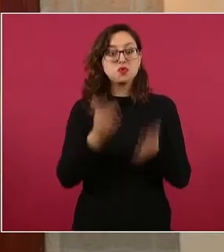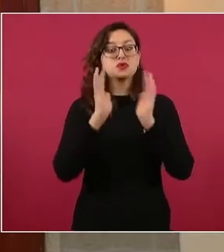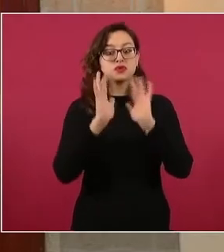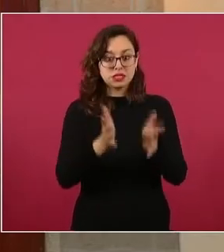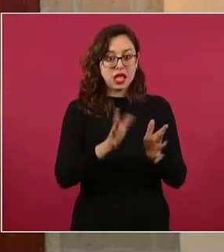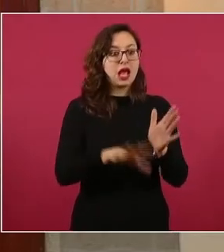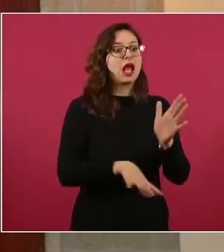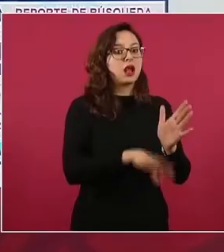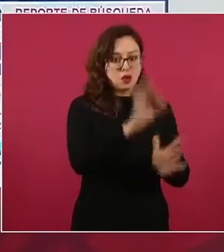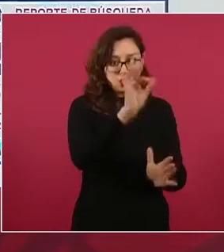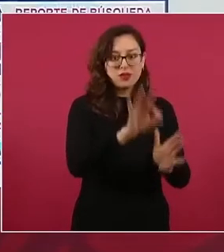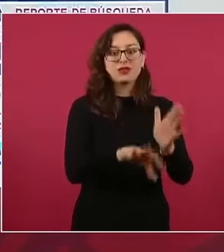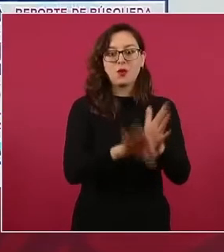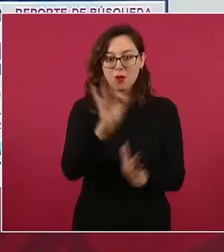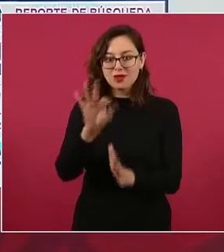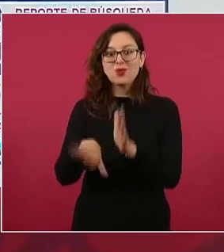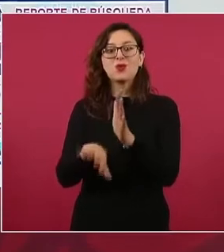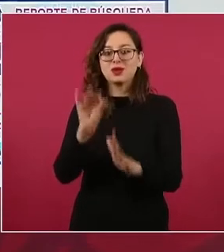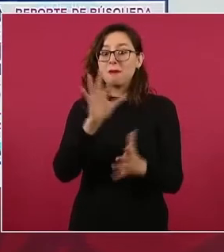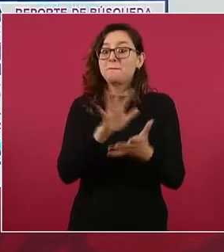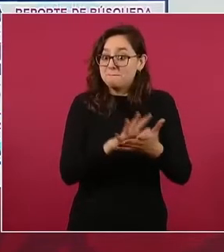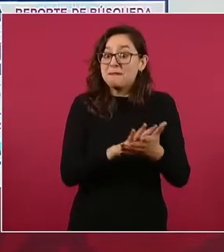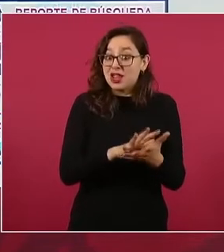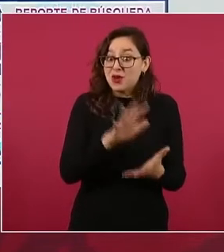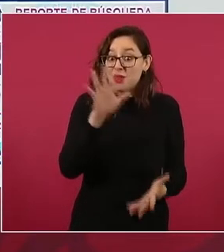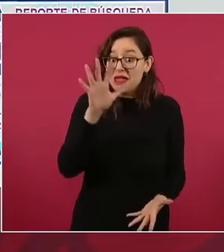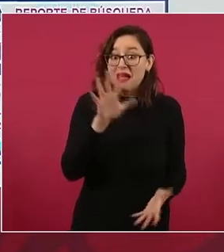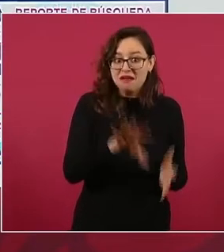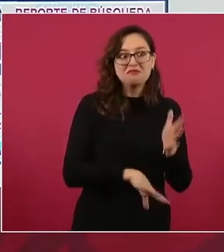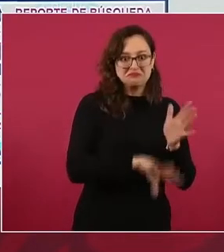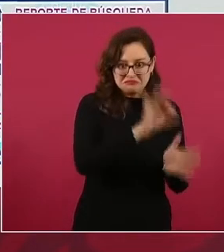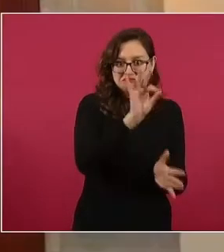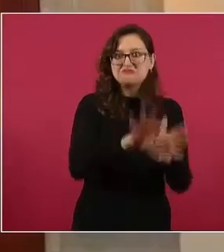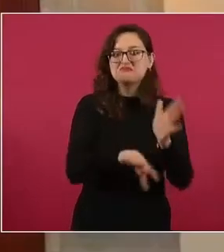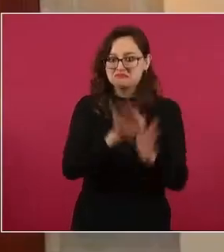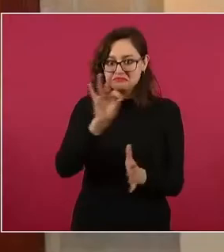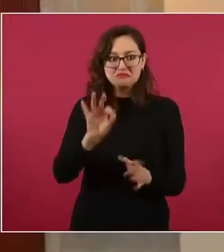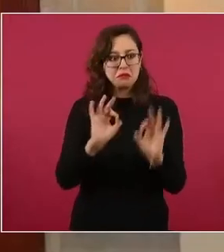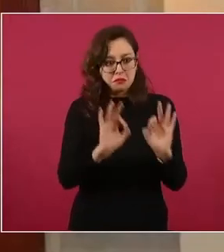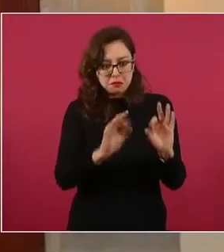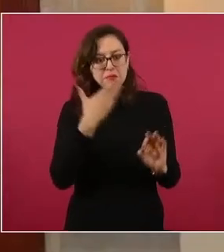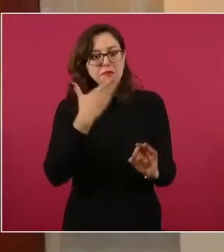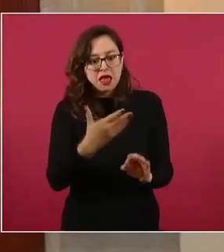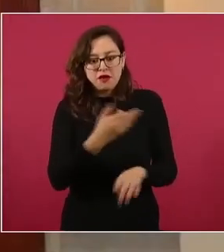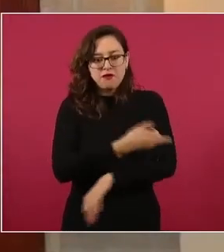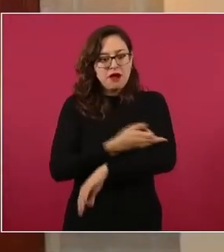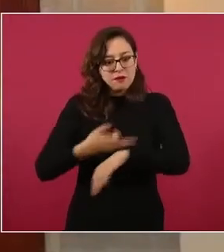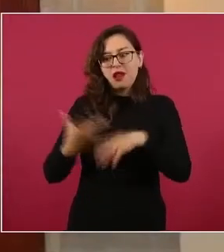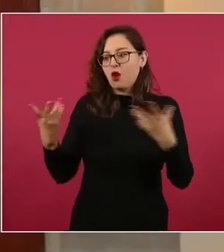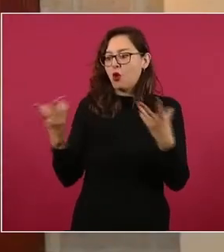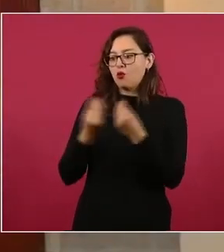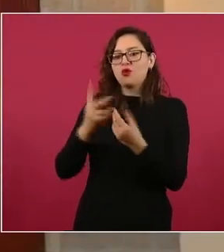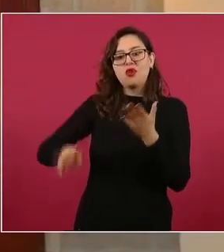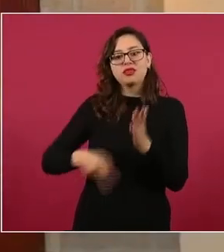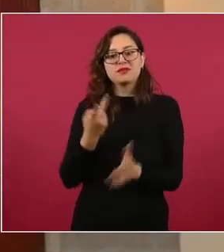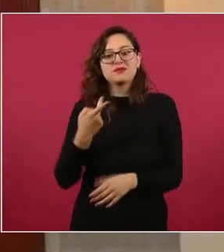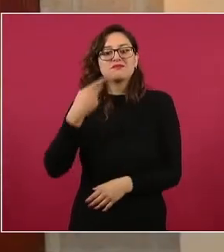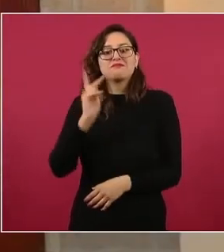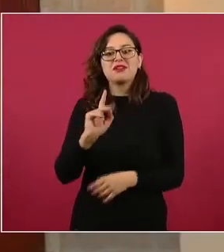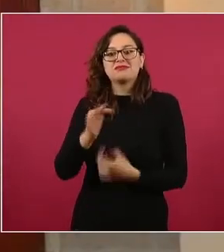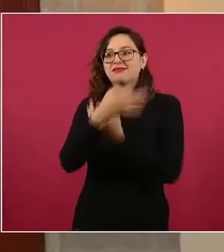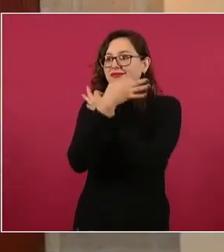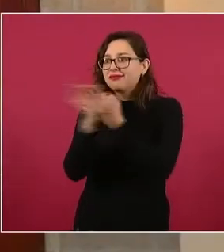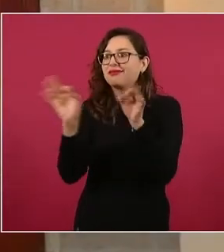localizadas son encontradas con bien y recuperadas para su familia. Es el caso que entre el 23 y